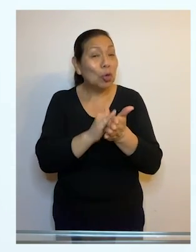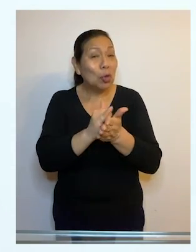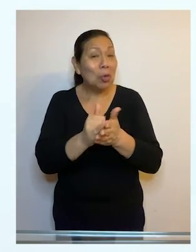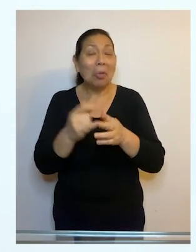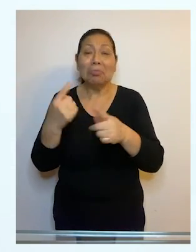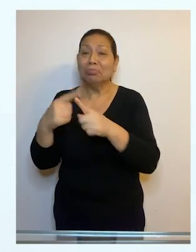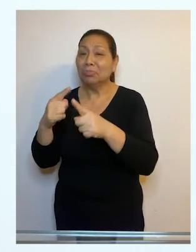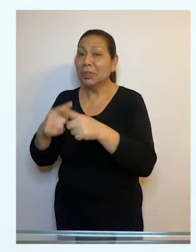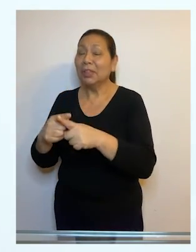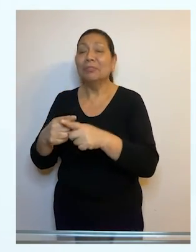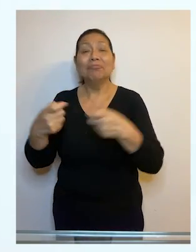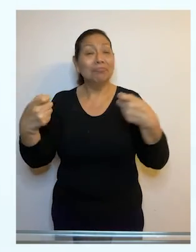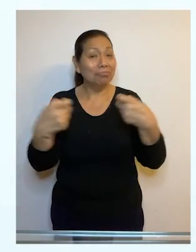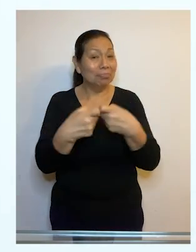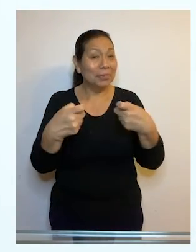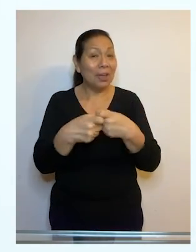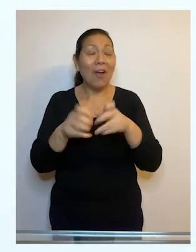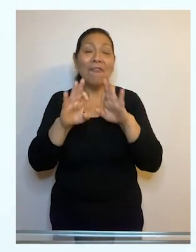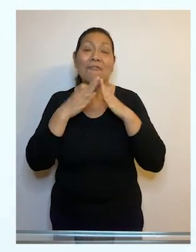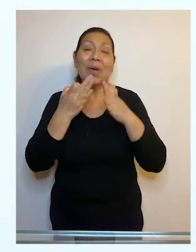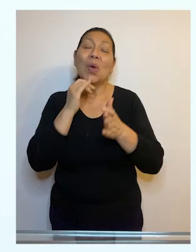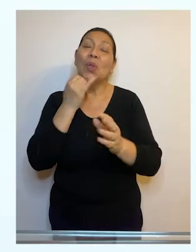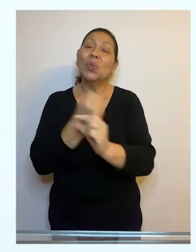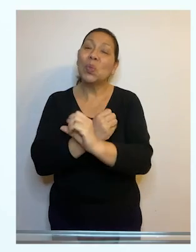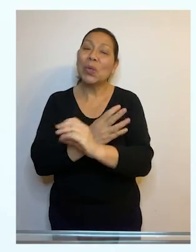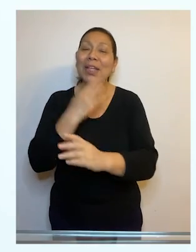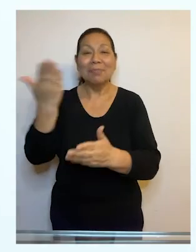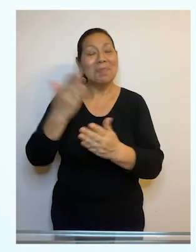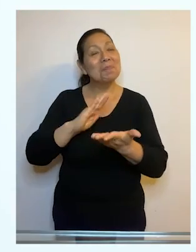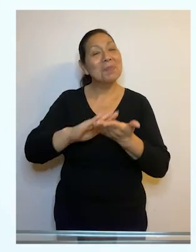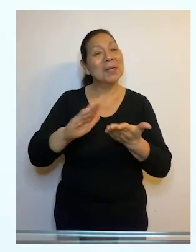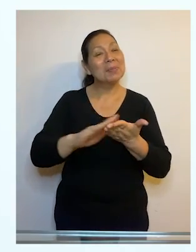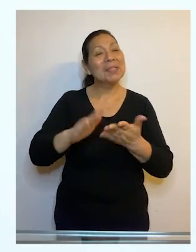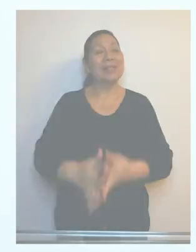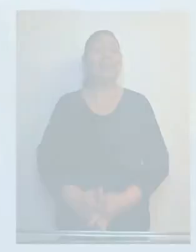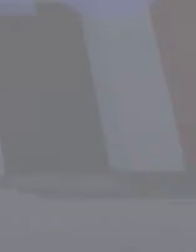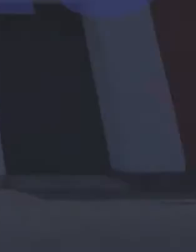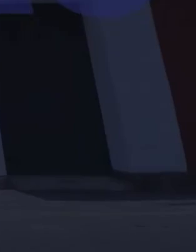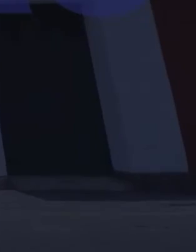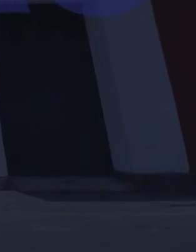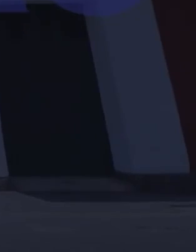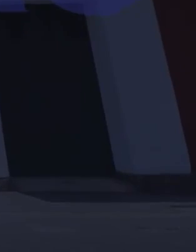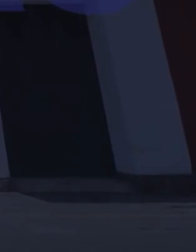y seguirnos en nuestras cuentas de redes sociales en Facebook y Twitter. Permiso.